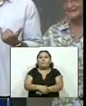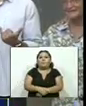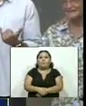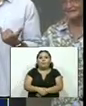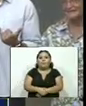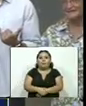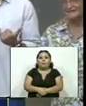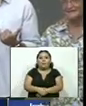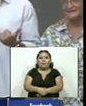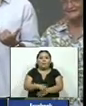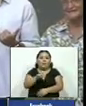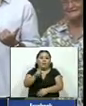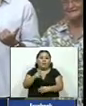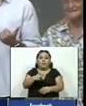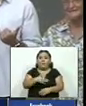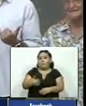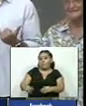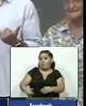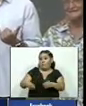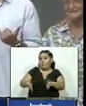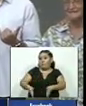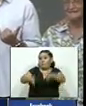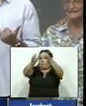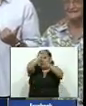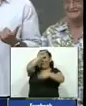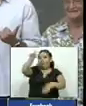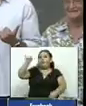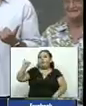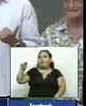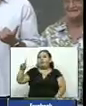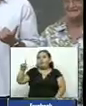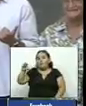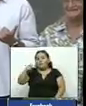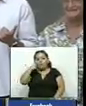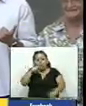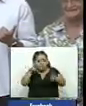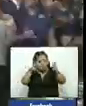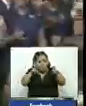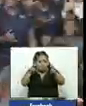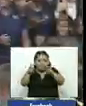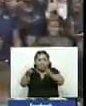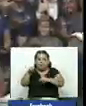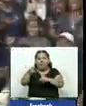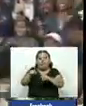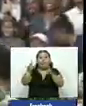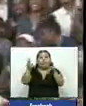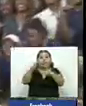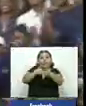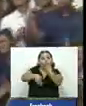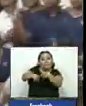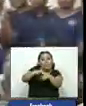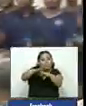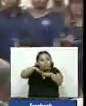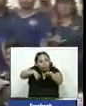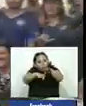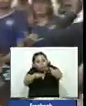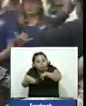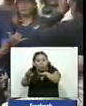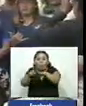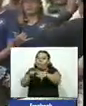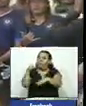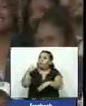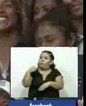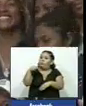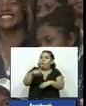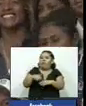al presidente de INDEX Ayamil que ha estado viendo todo el tema de deportes y este tema del surf como uno de los deportes pilares en